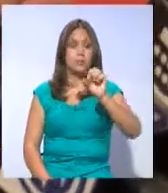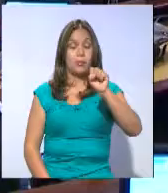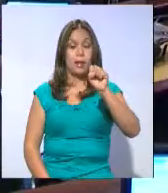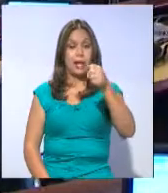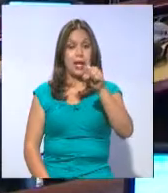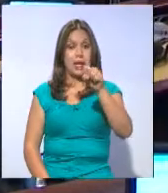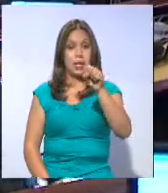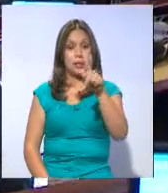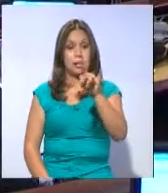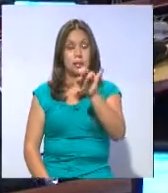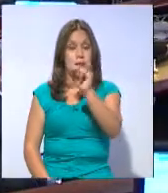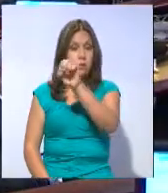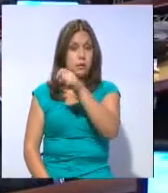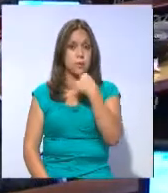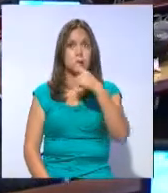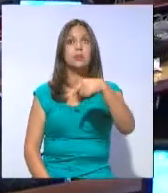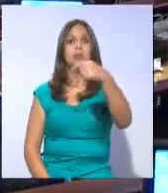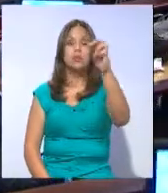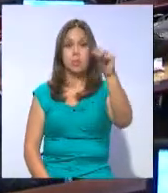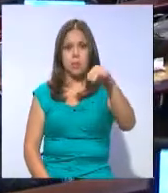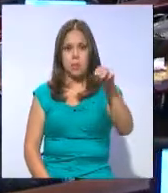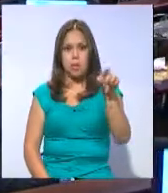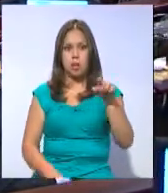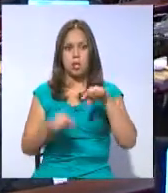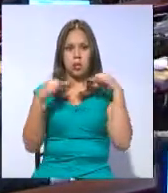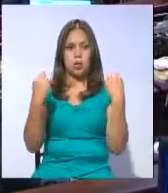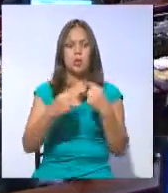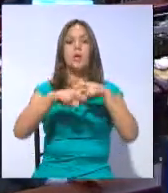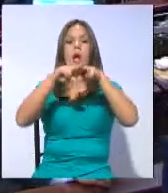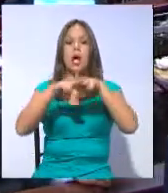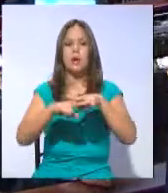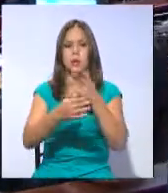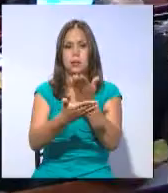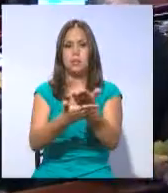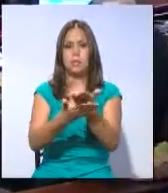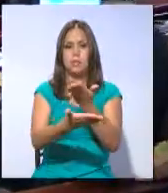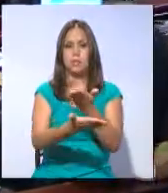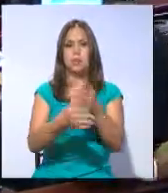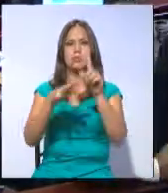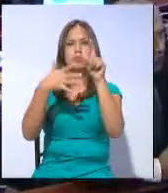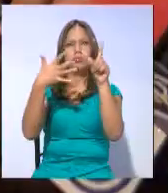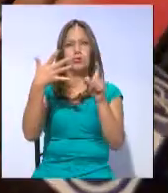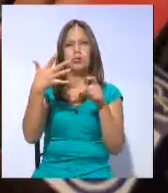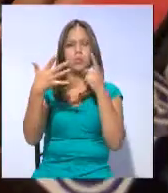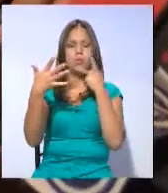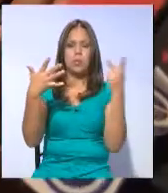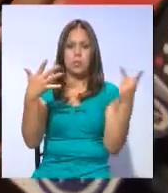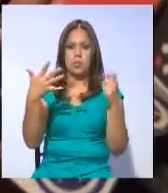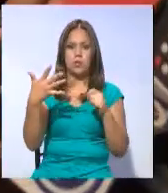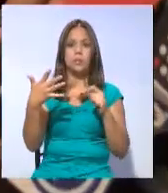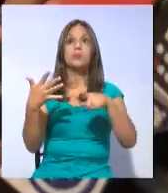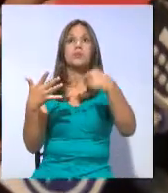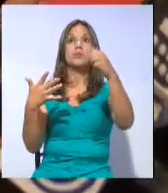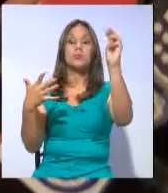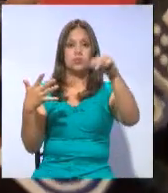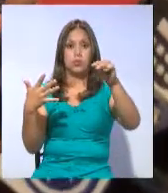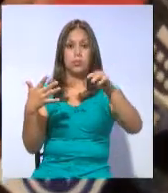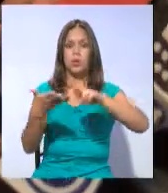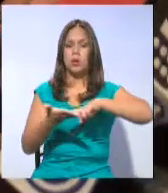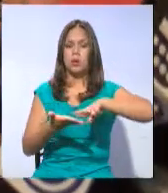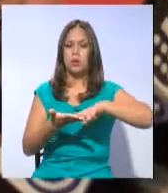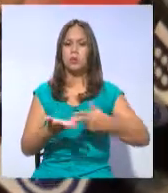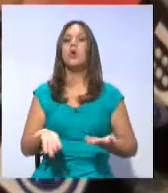adelanta y espera que el próximo martes la bancada oficialista analice las propuestas para la consulta popular. El próximo martes nos volvemos a reunir.